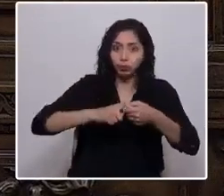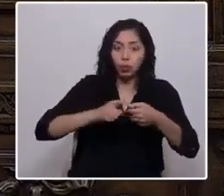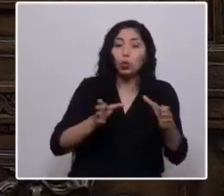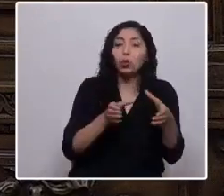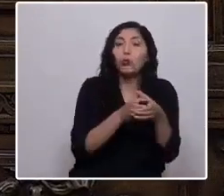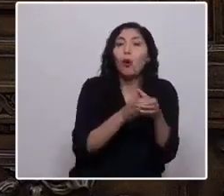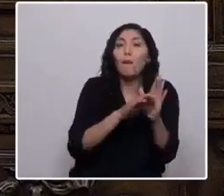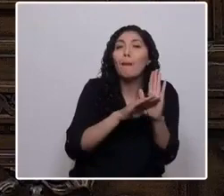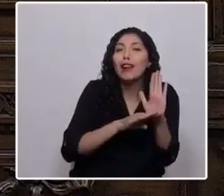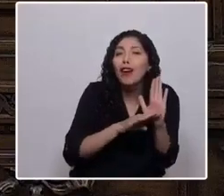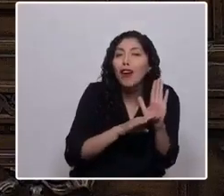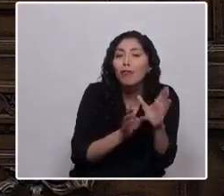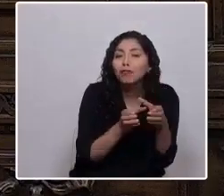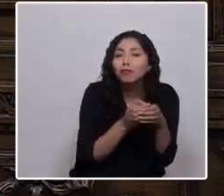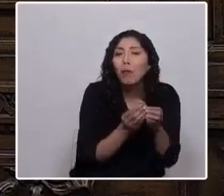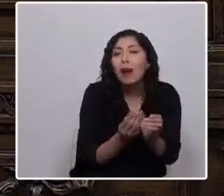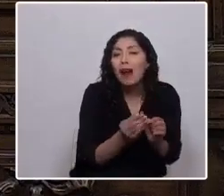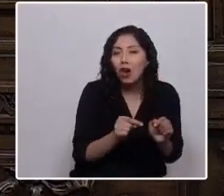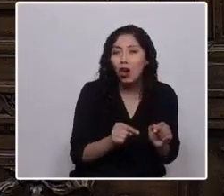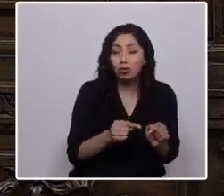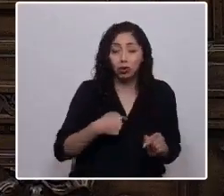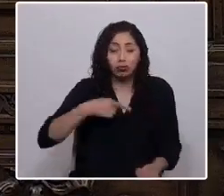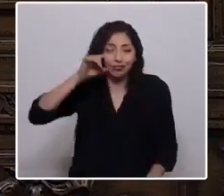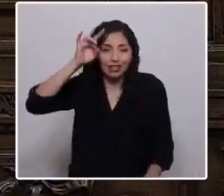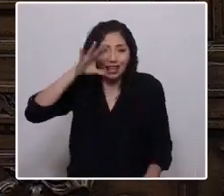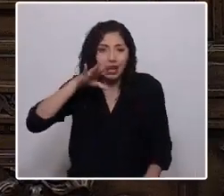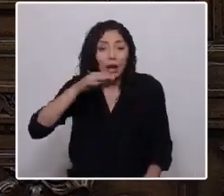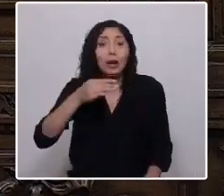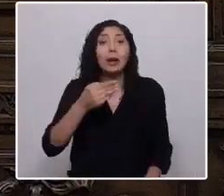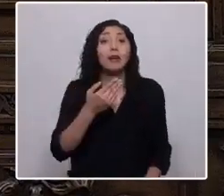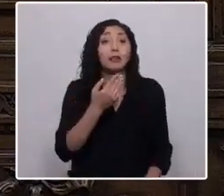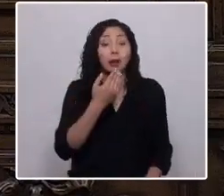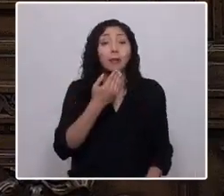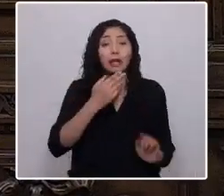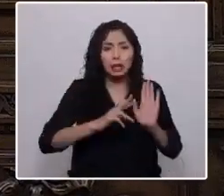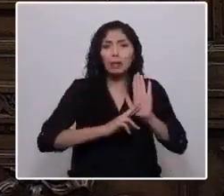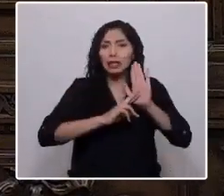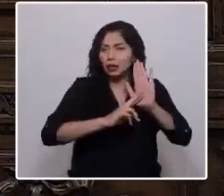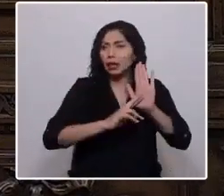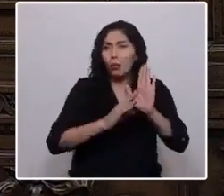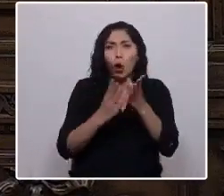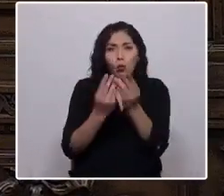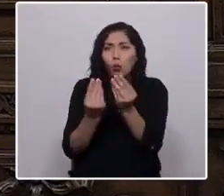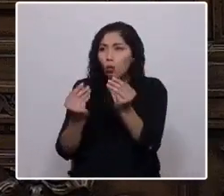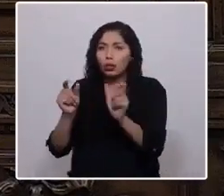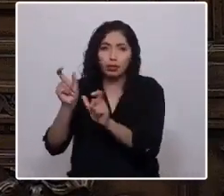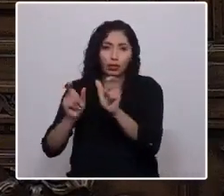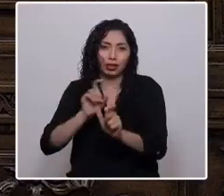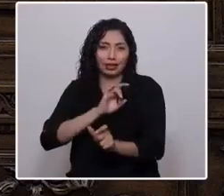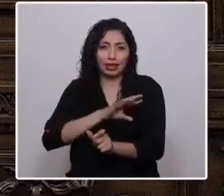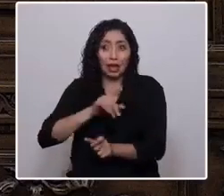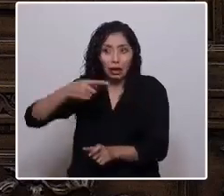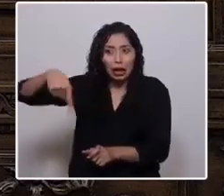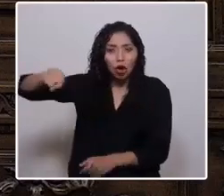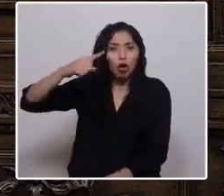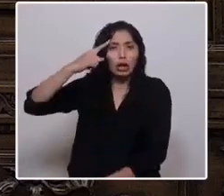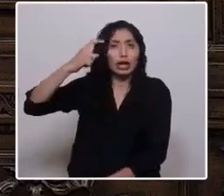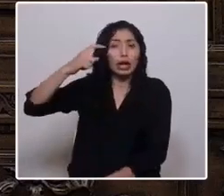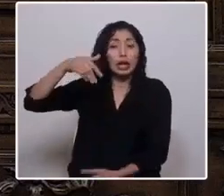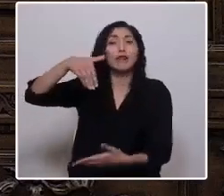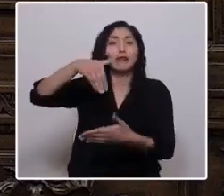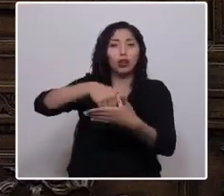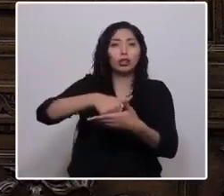lo sé, pero al mismo tiempo representamos a millones de chilenos que han creído y han votado por las ideas de la